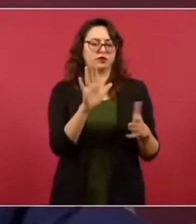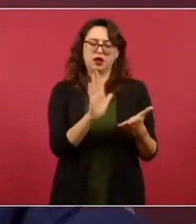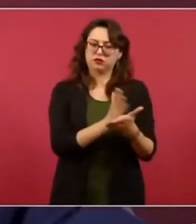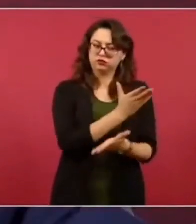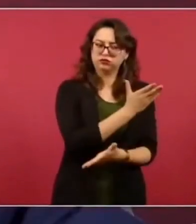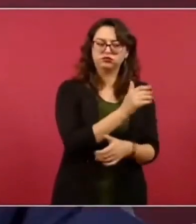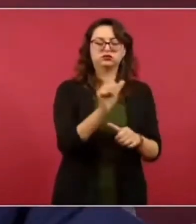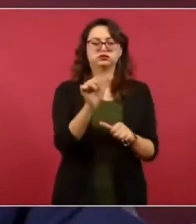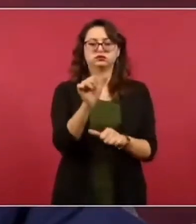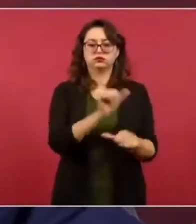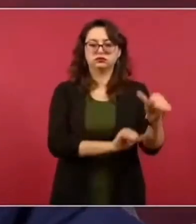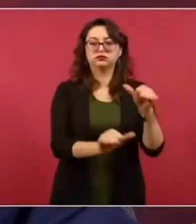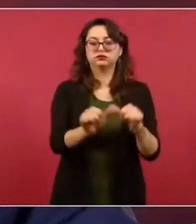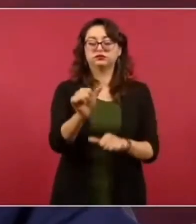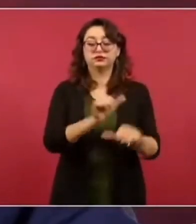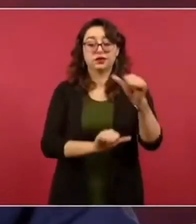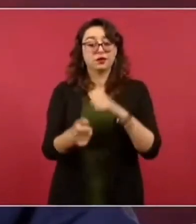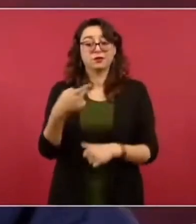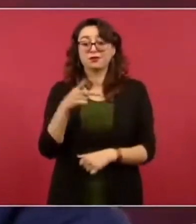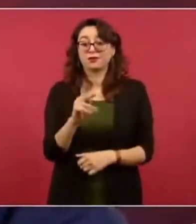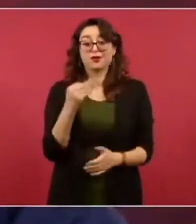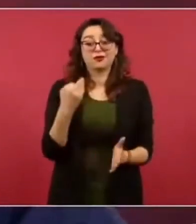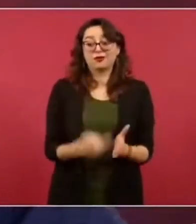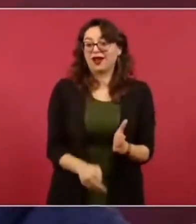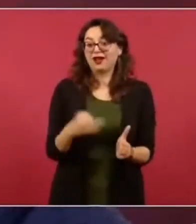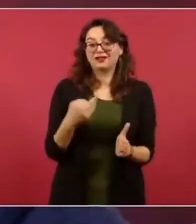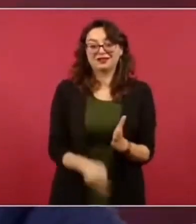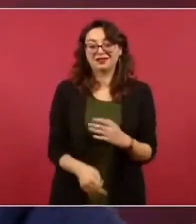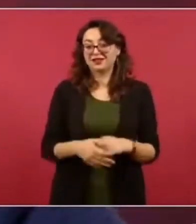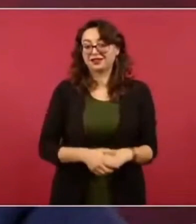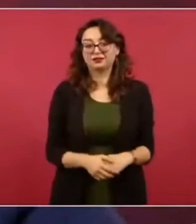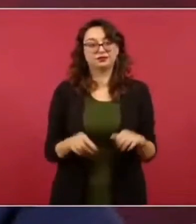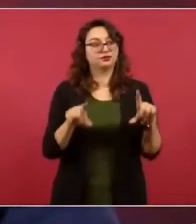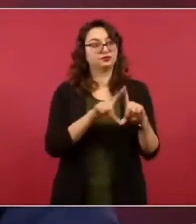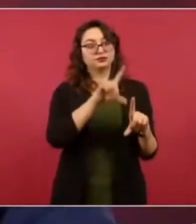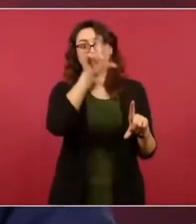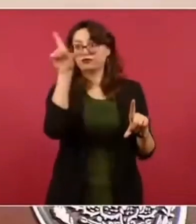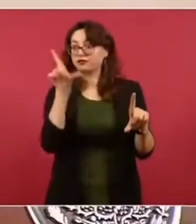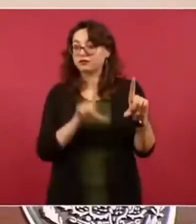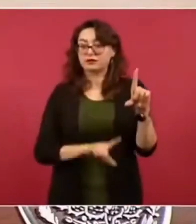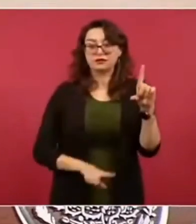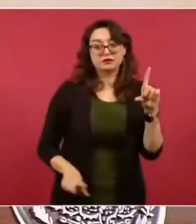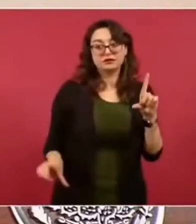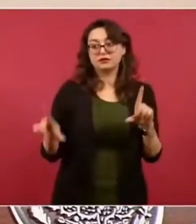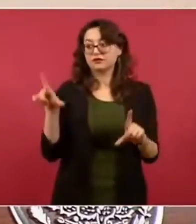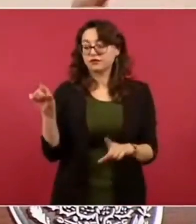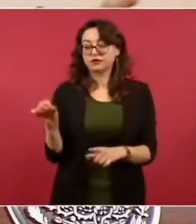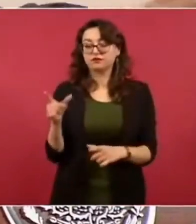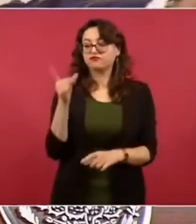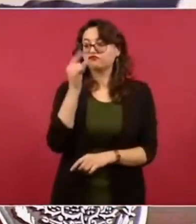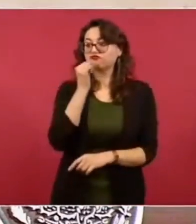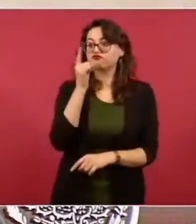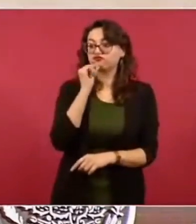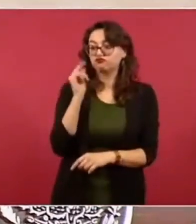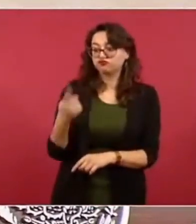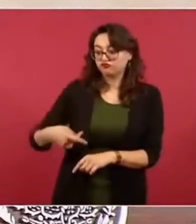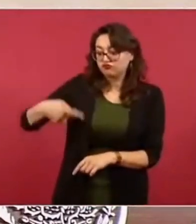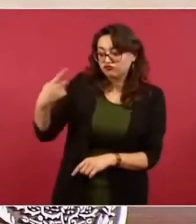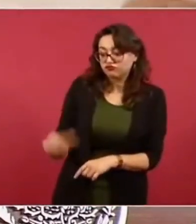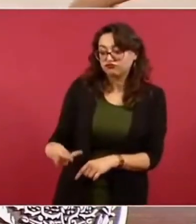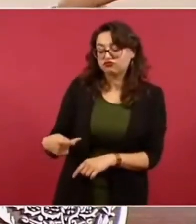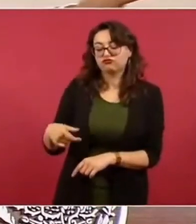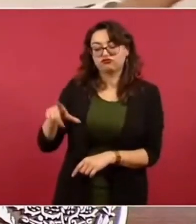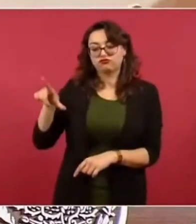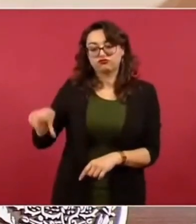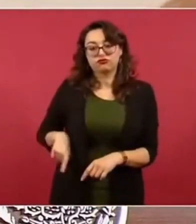todavía tener todos los que necesitamos para sustituir